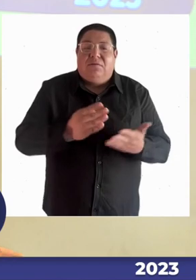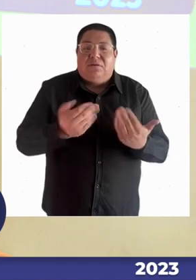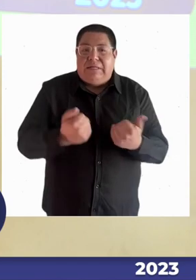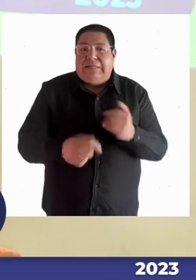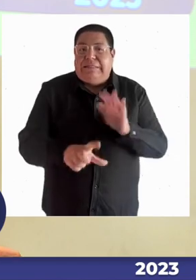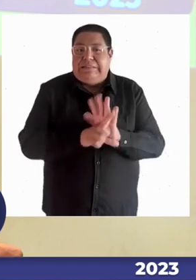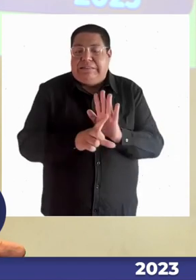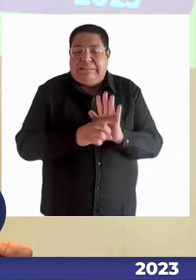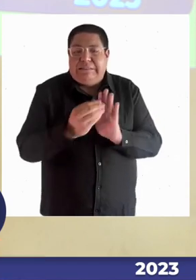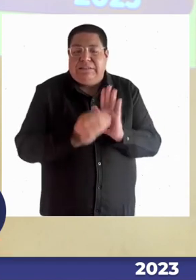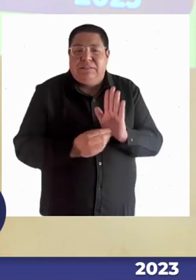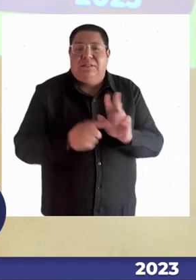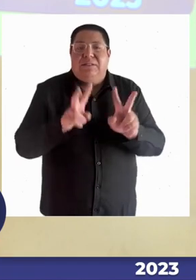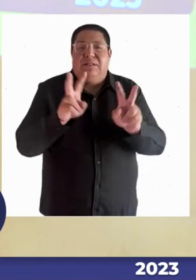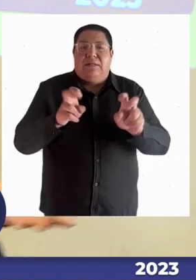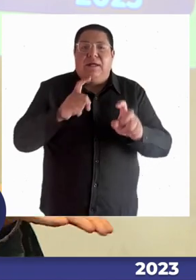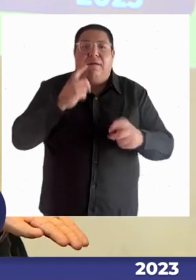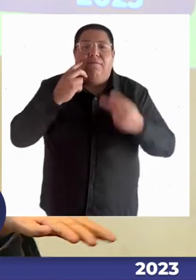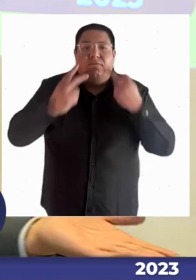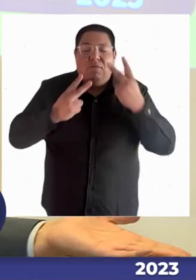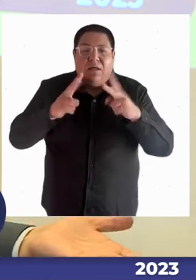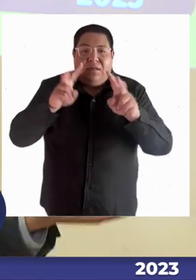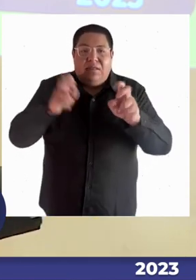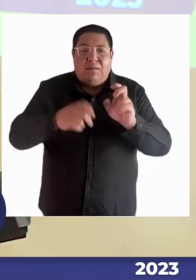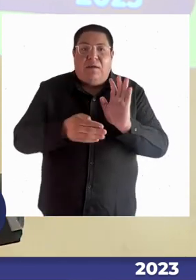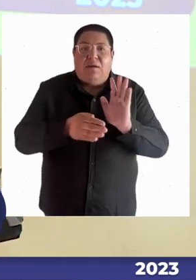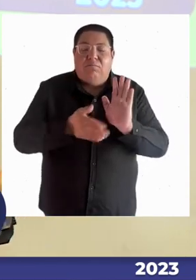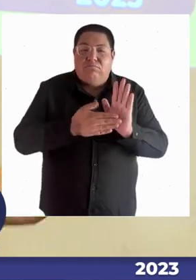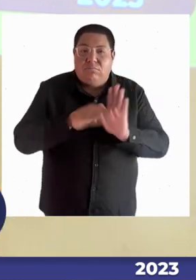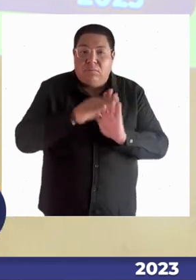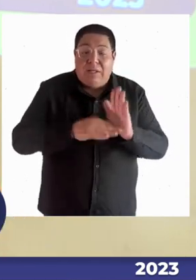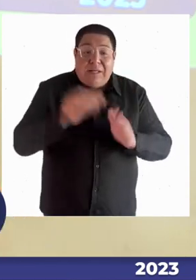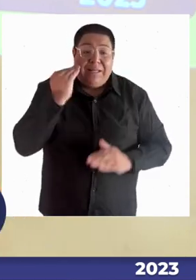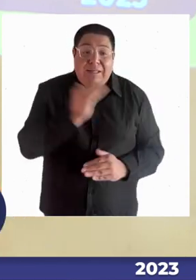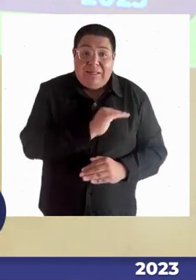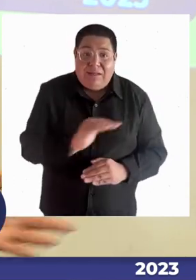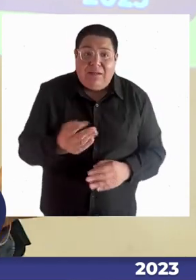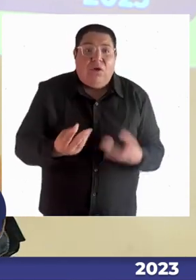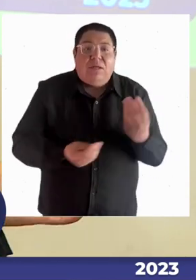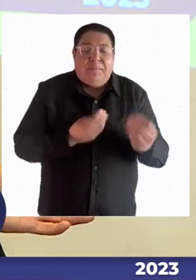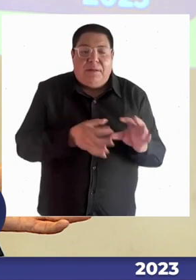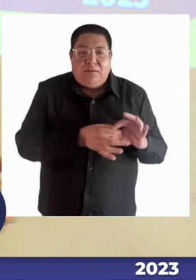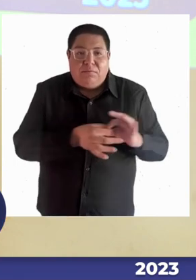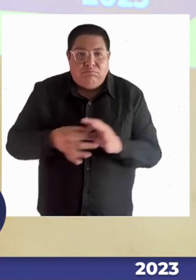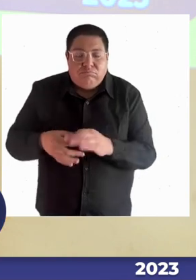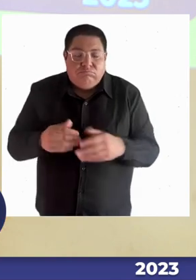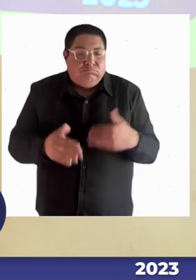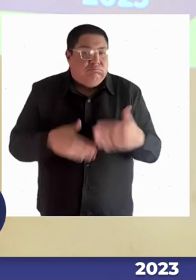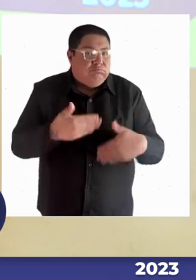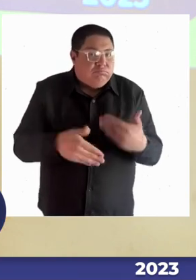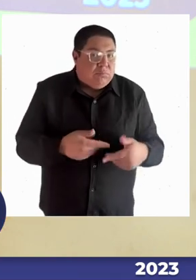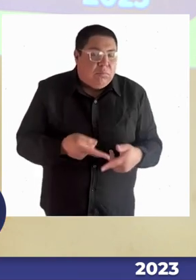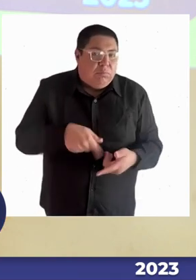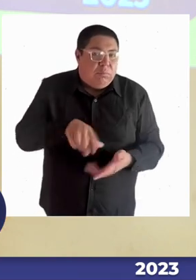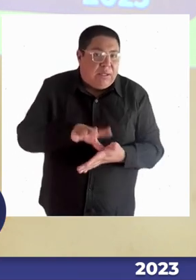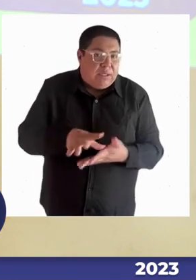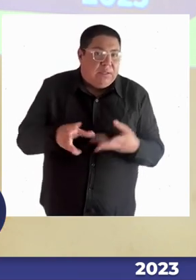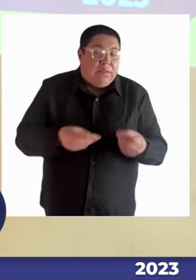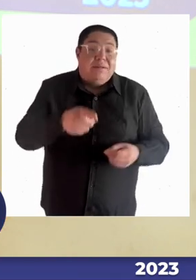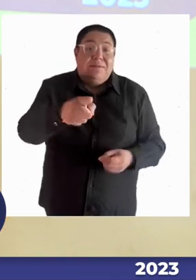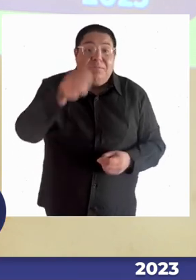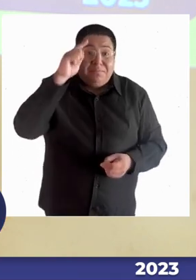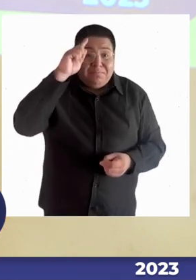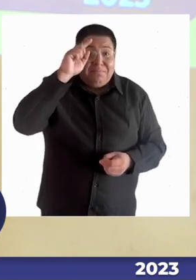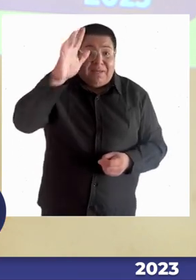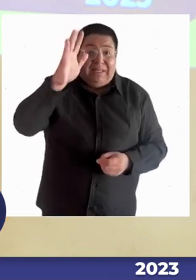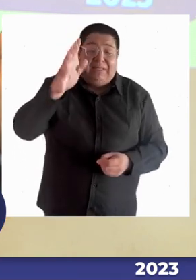decisiones políticas, hay efectos. Son los niños, en definitiva, ¿qué va pasar con ellos a lo largo de todo el país, en común? Imagínate mi región de Aysén, si estuviera acá en Santiago,